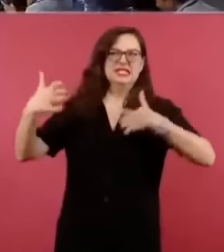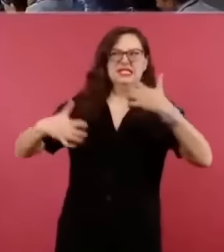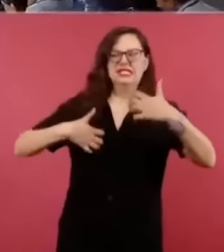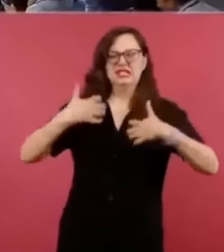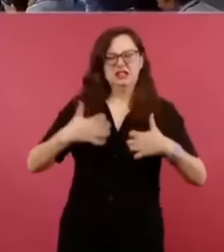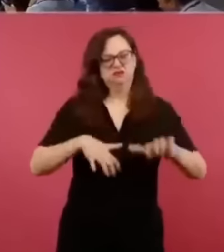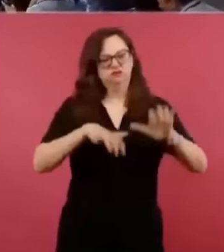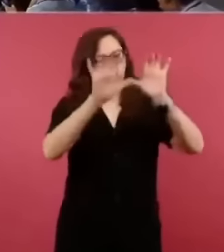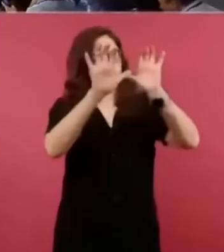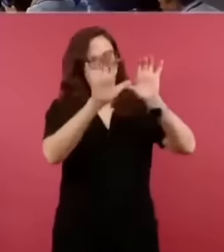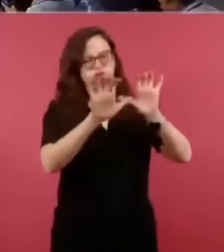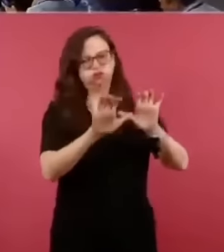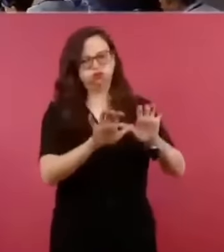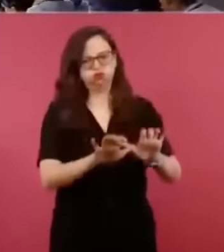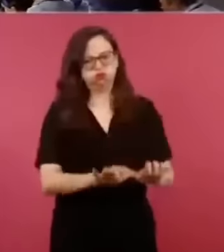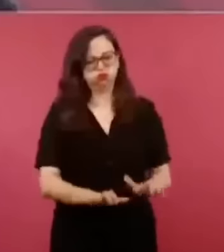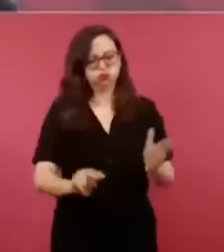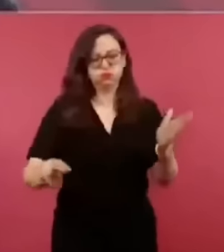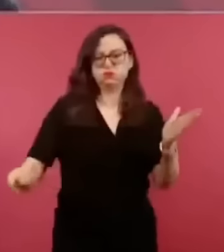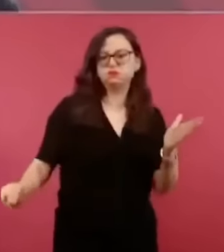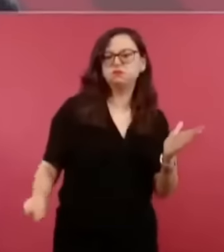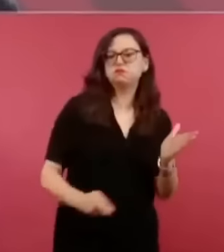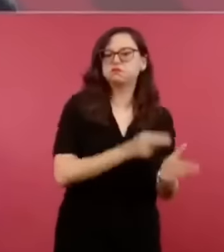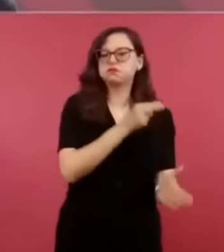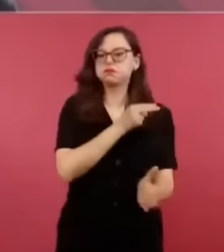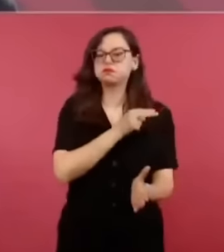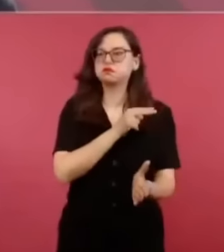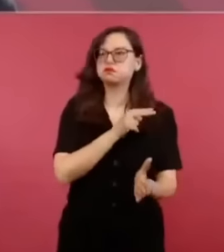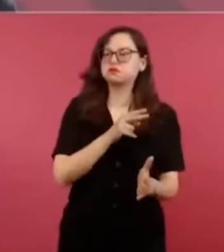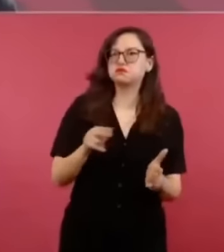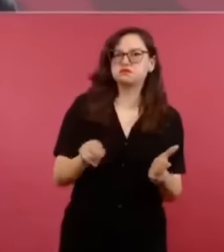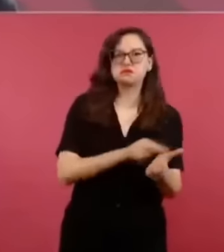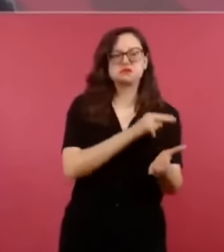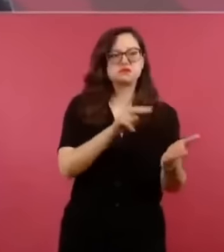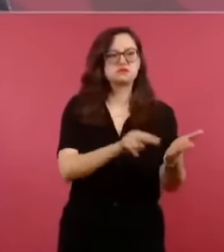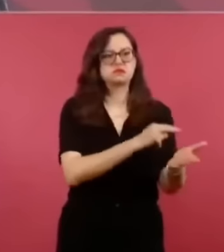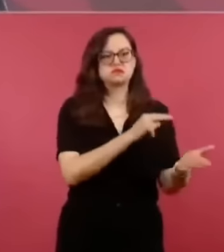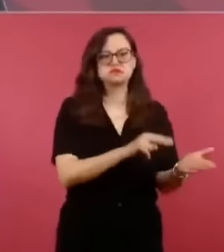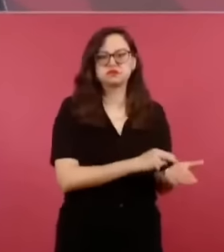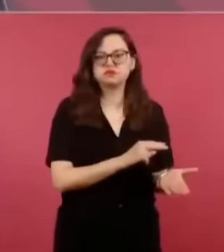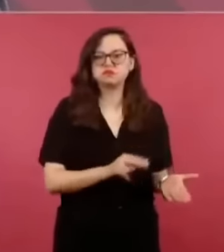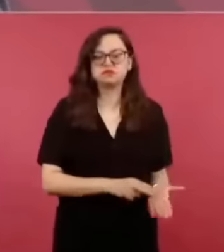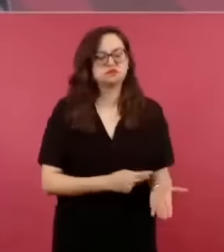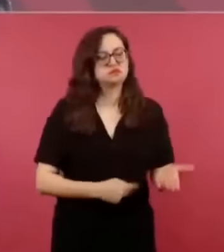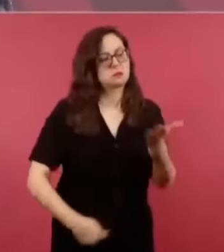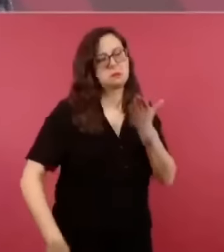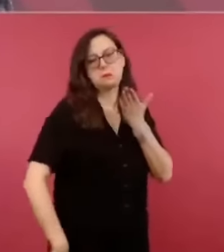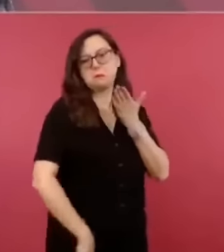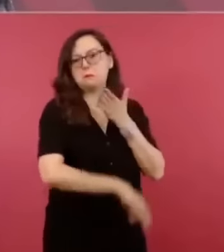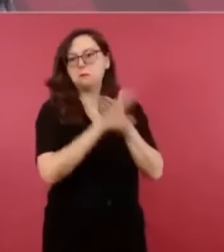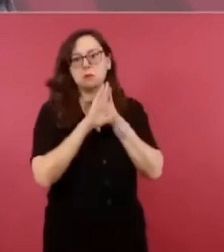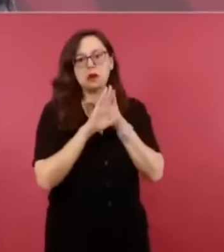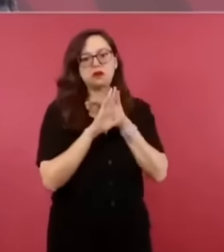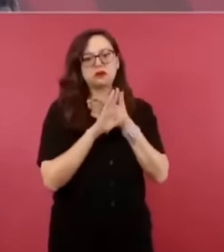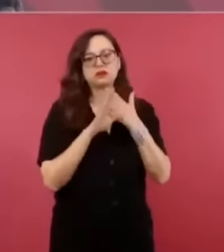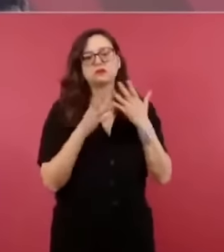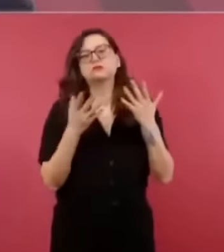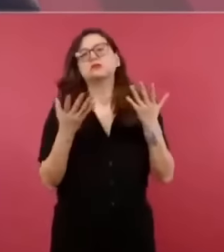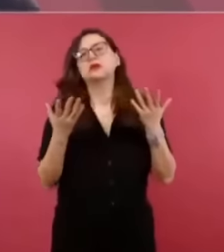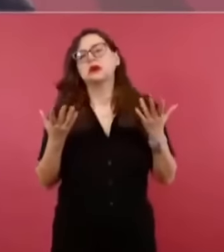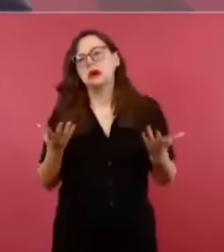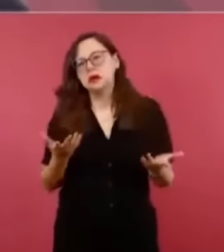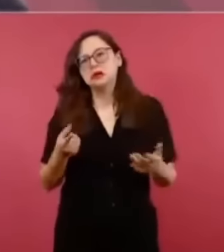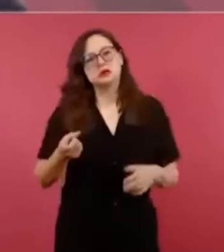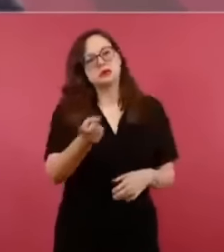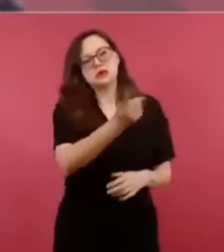son los abajo firmantes en